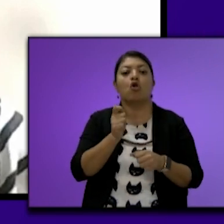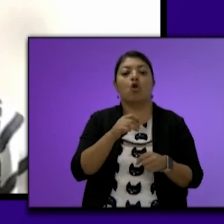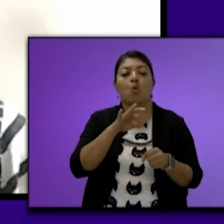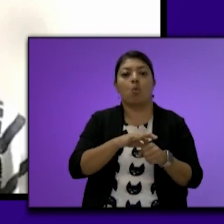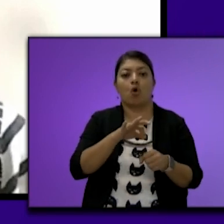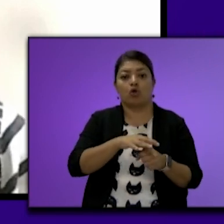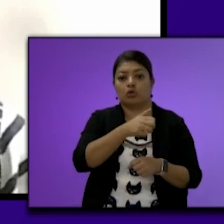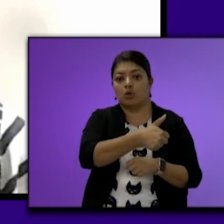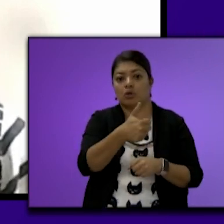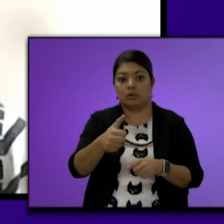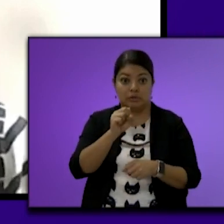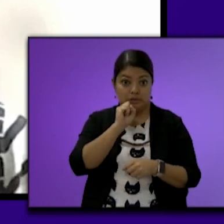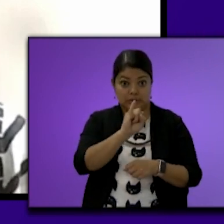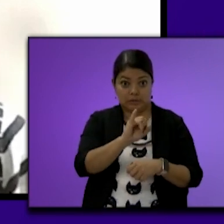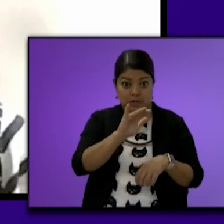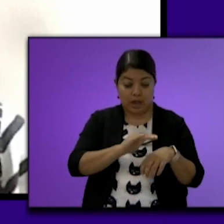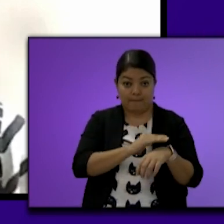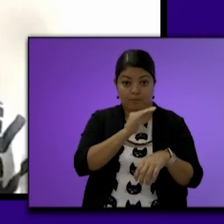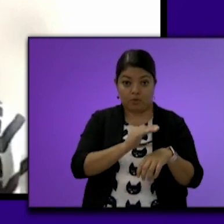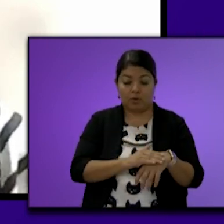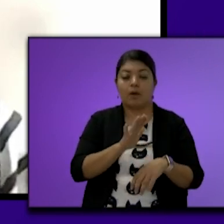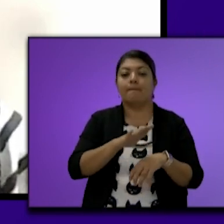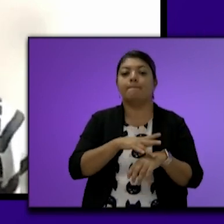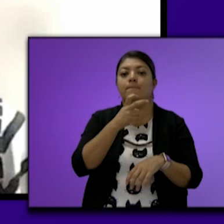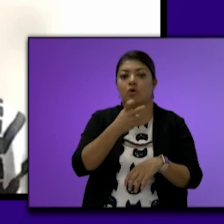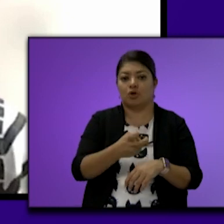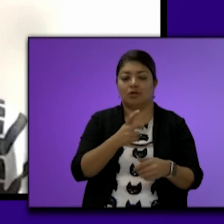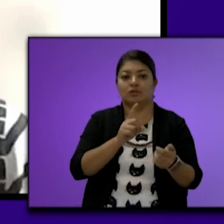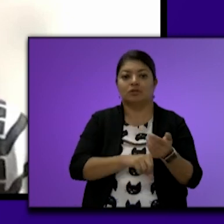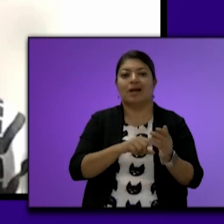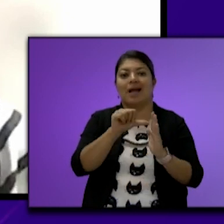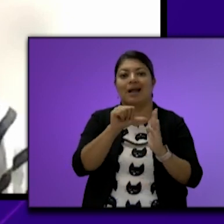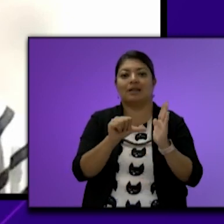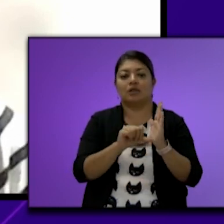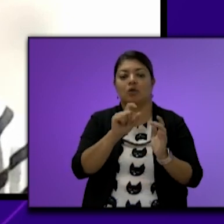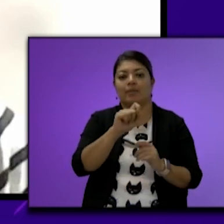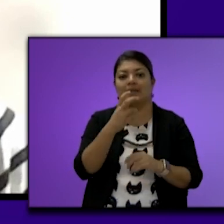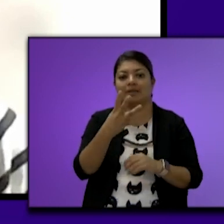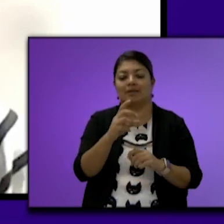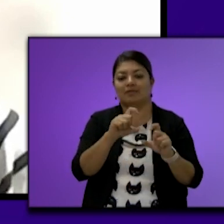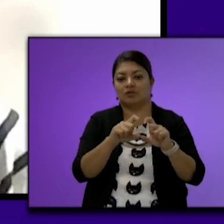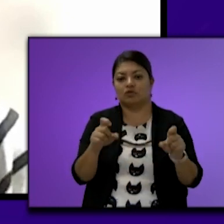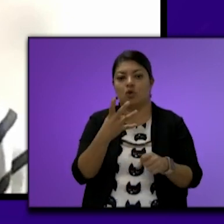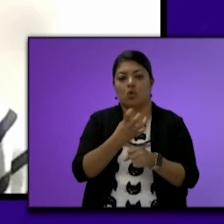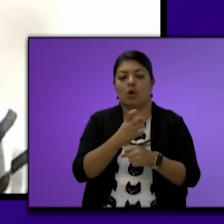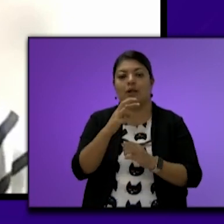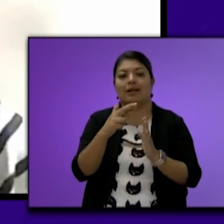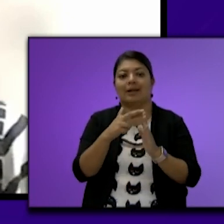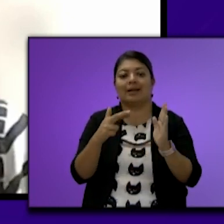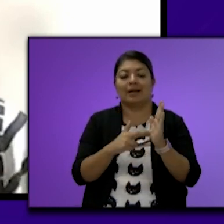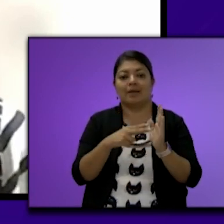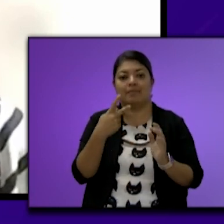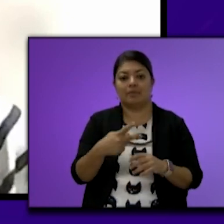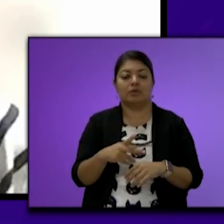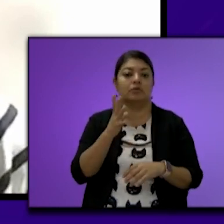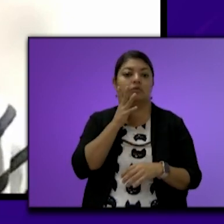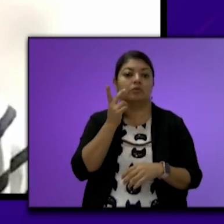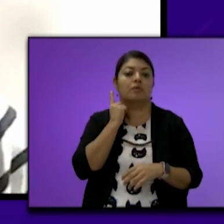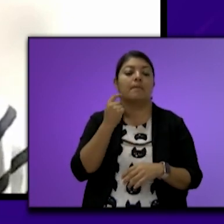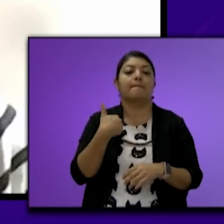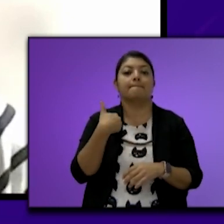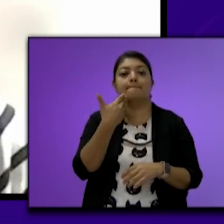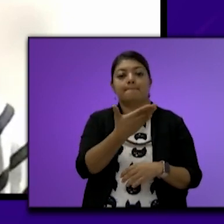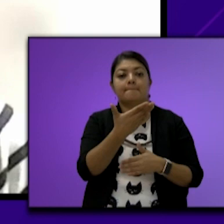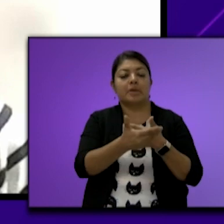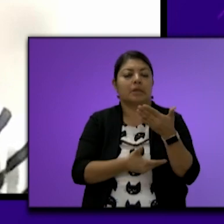nominal Si es de aprobarse Para lo cual Con base en el artículo 23 Fracción cuarta del reglamento De nuestra ley orgánica Solicito